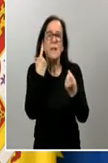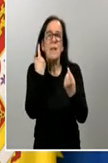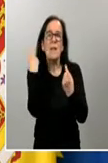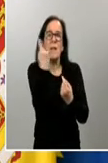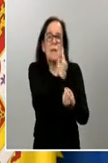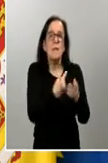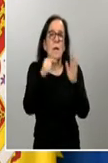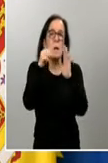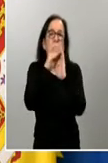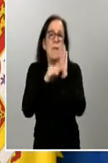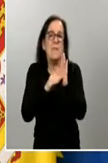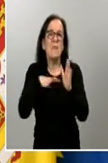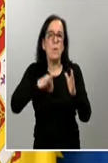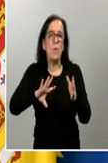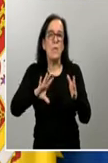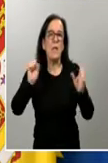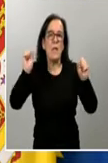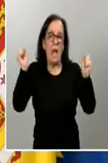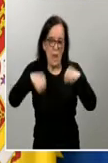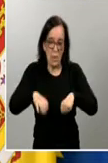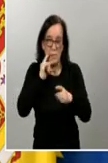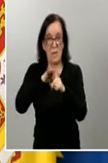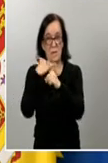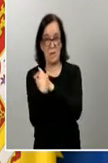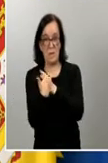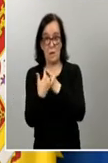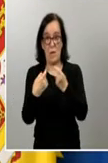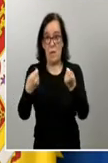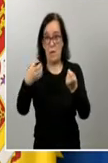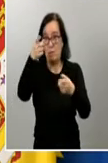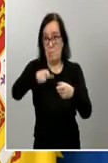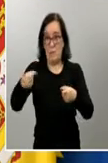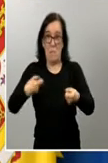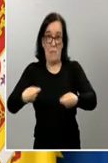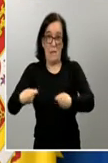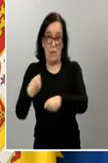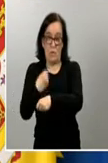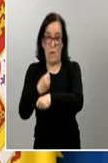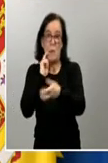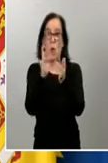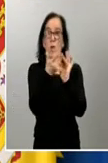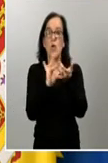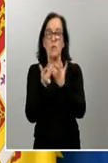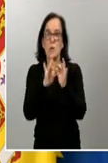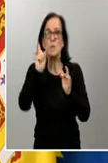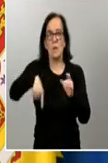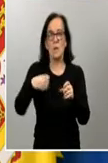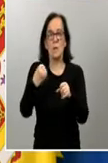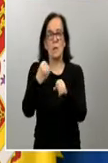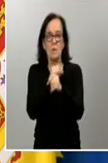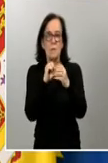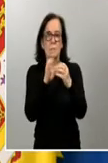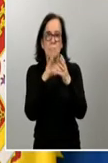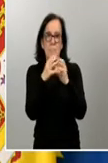de medidas podrían adoptarse en relación con la situación del mercado de trabajo. Es decir, en contacto, por supuesto, y en trabajo con